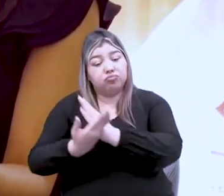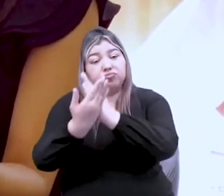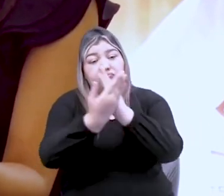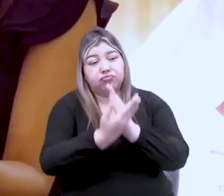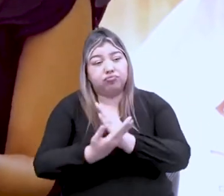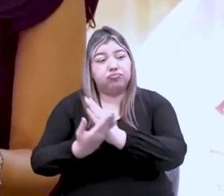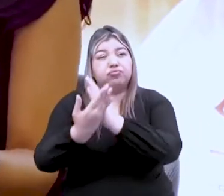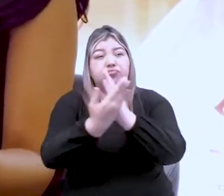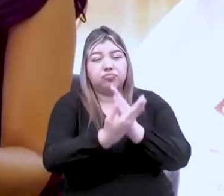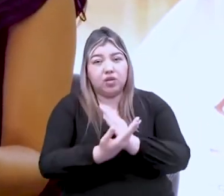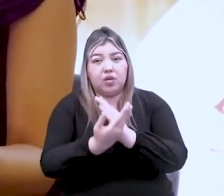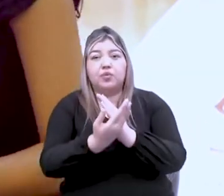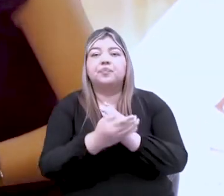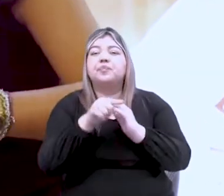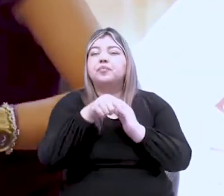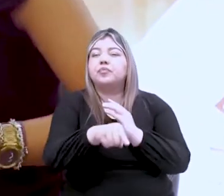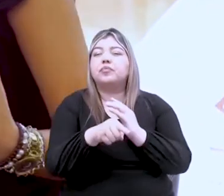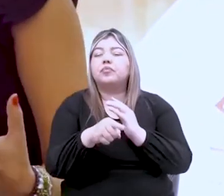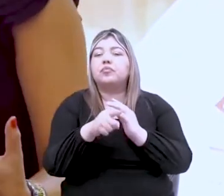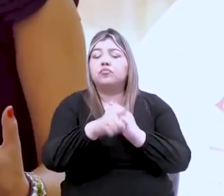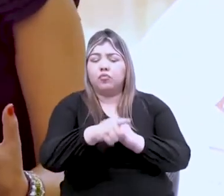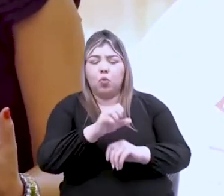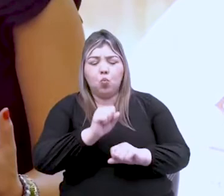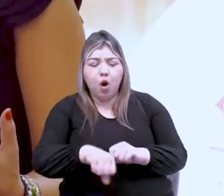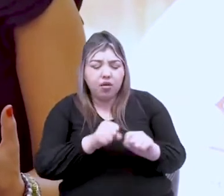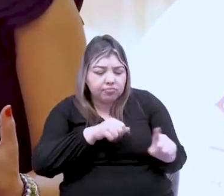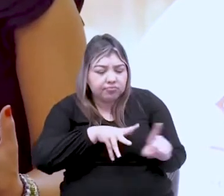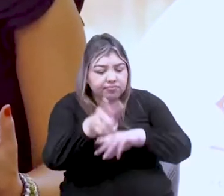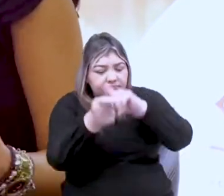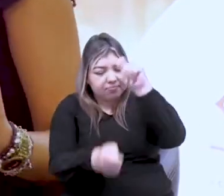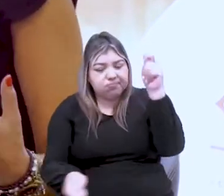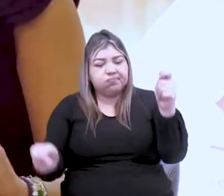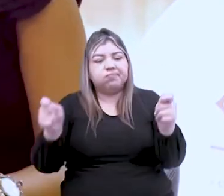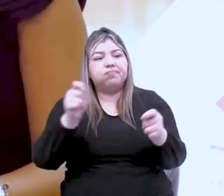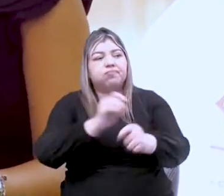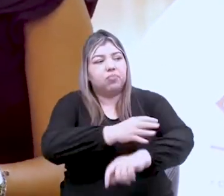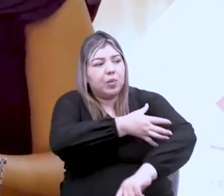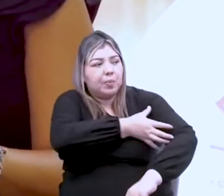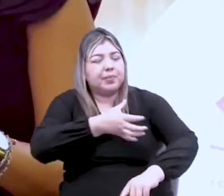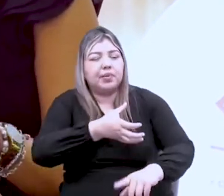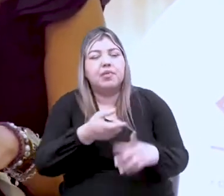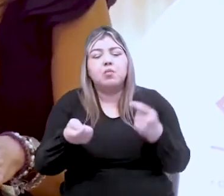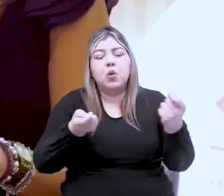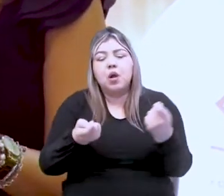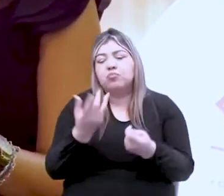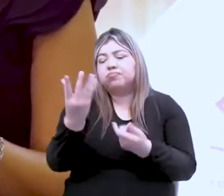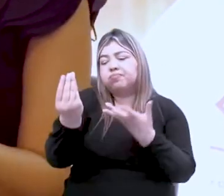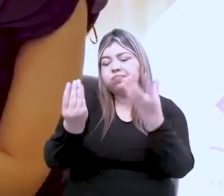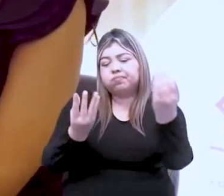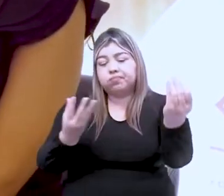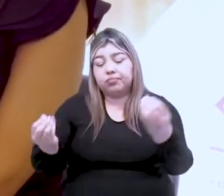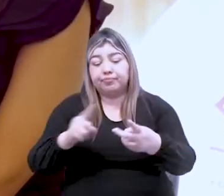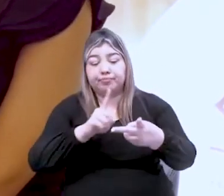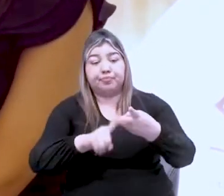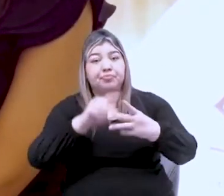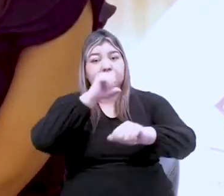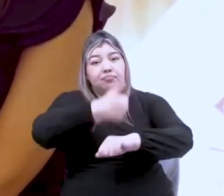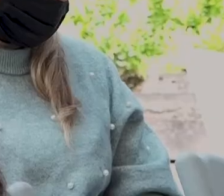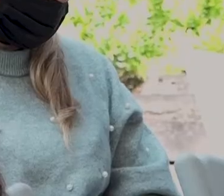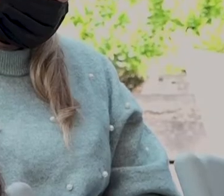descentralizada, claramente, y ellos tienen el poder de transformar su territorio y lo hacen con sus equipos. Los rectores,